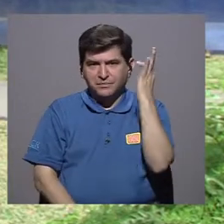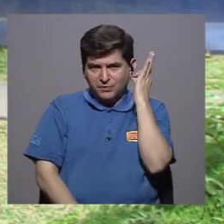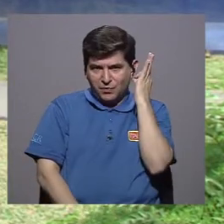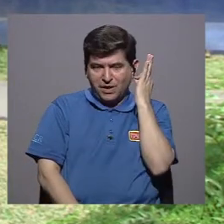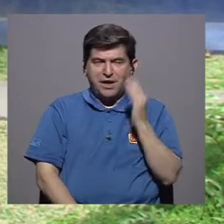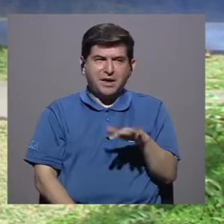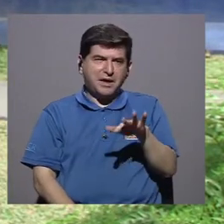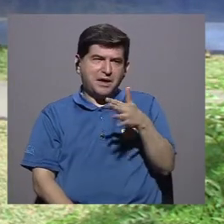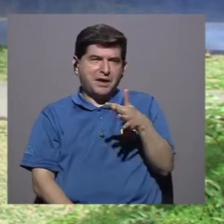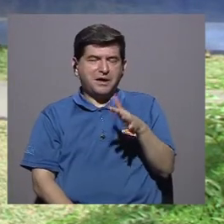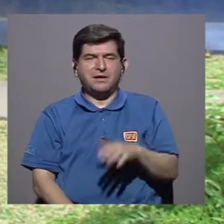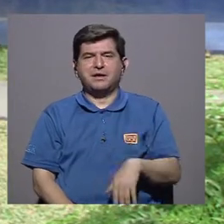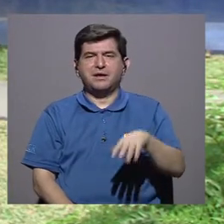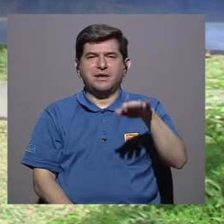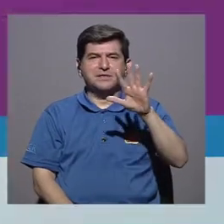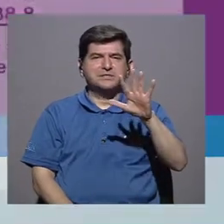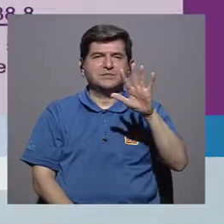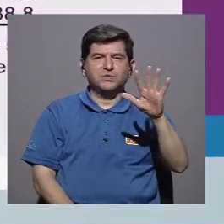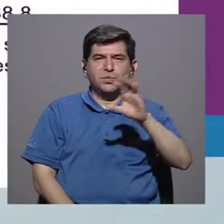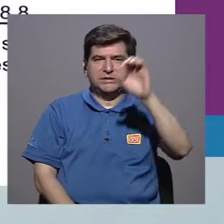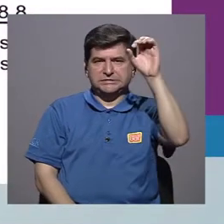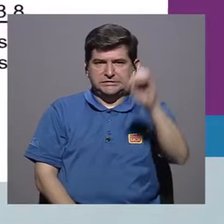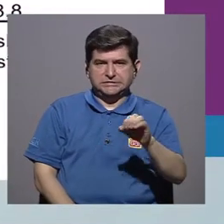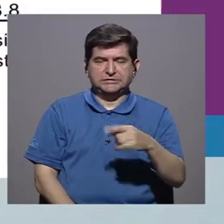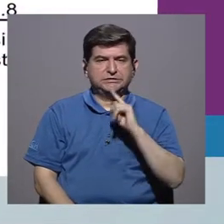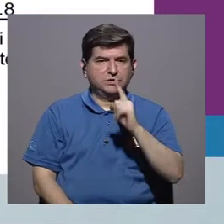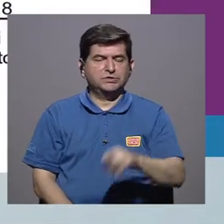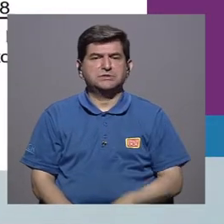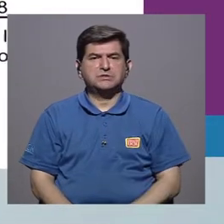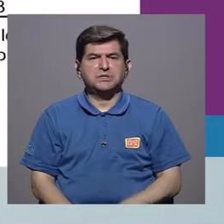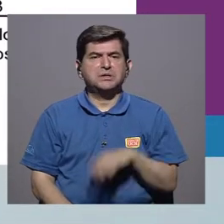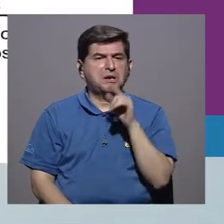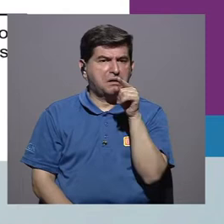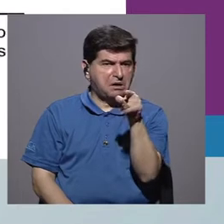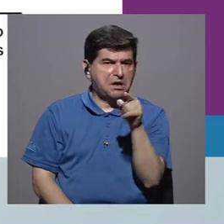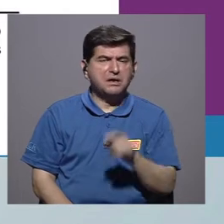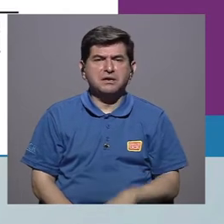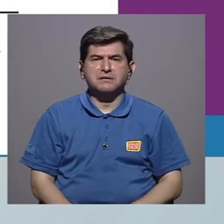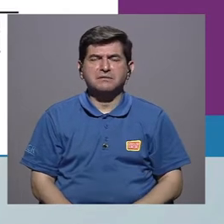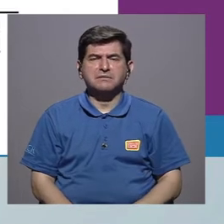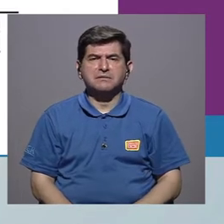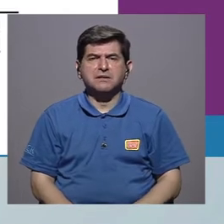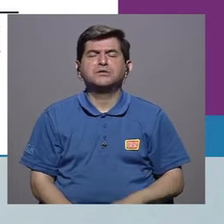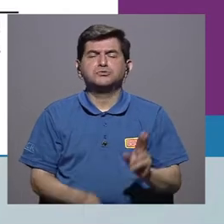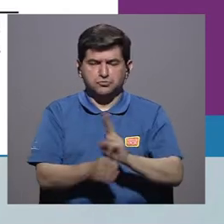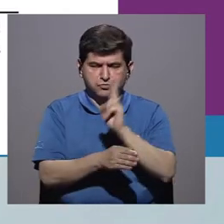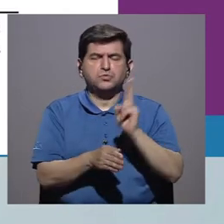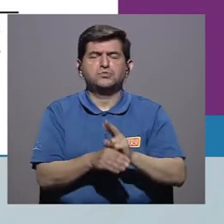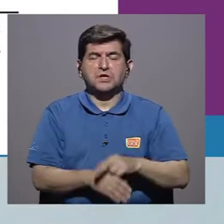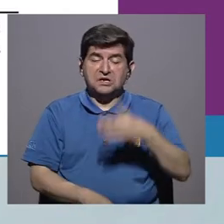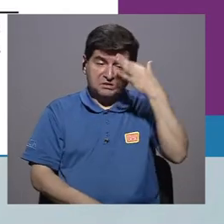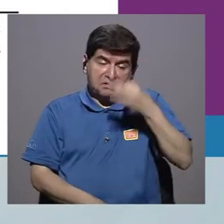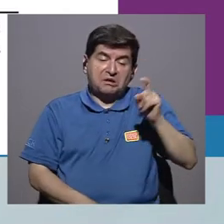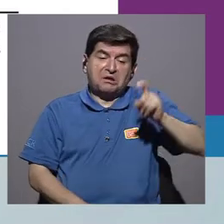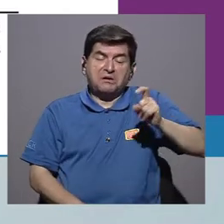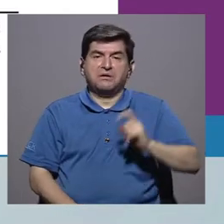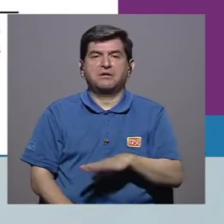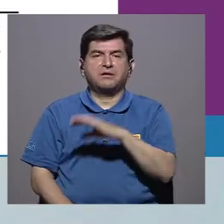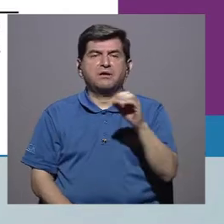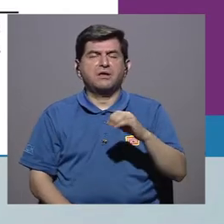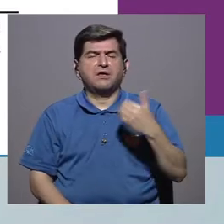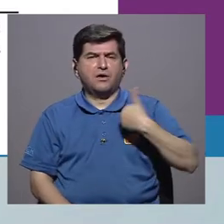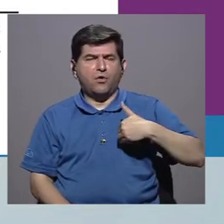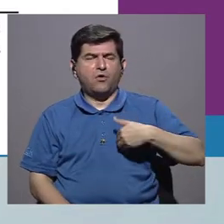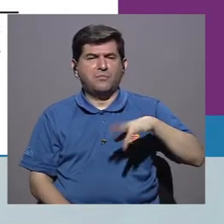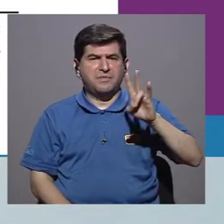más o menos en un 55% dijeron que lo usarían, si lo consideraron necesario, y los hombres, en más